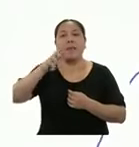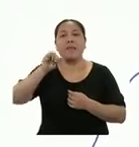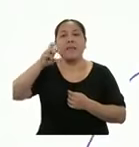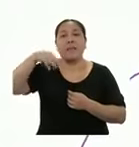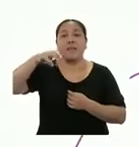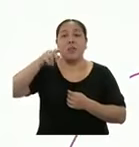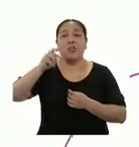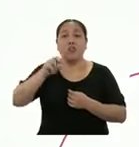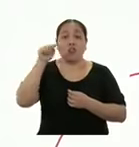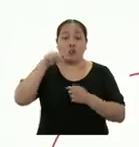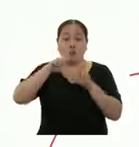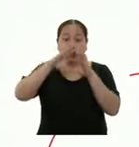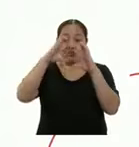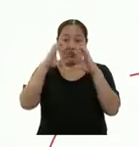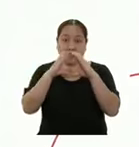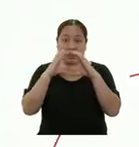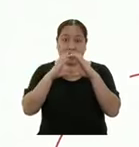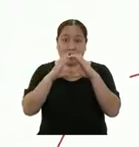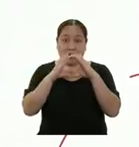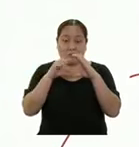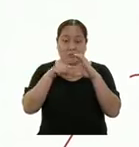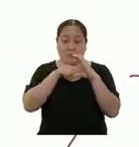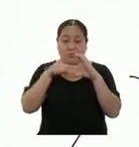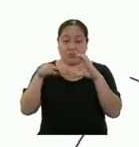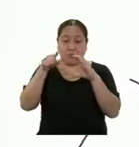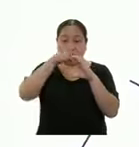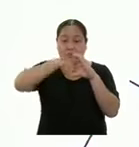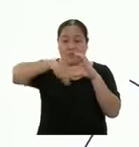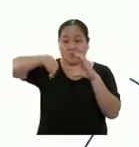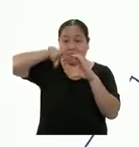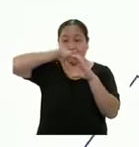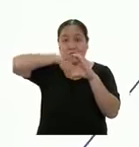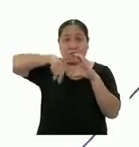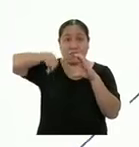En otras palabras, la longitud de su circunferencia.